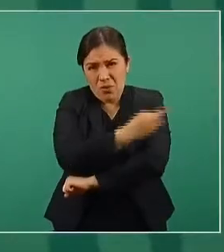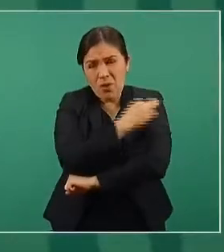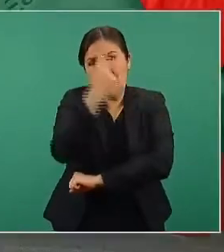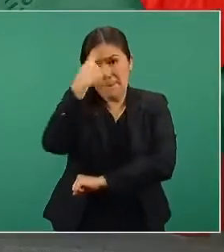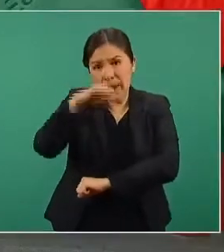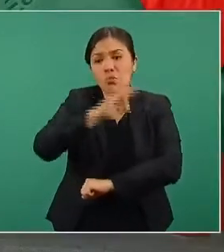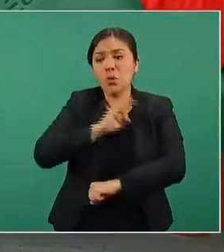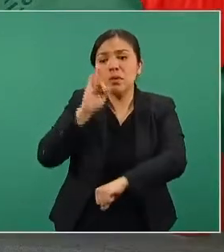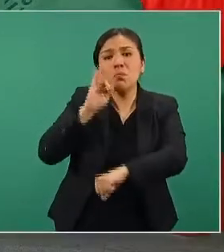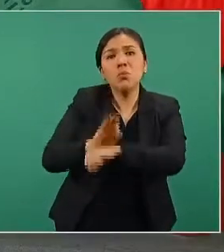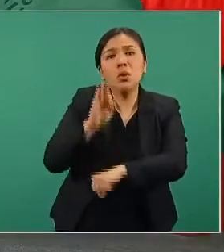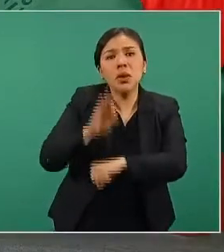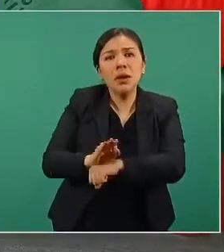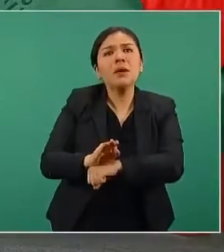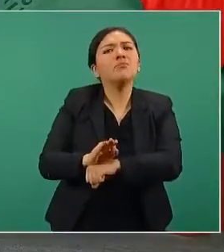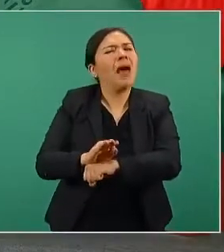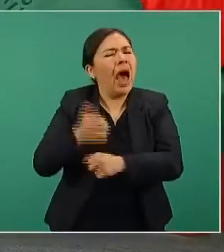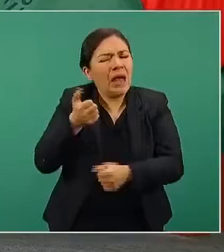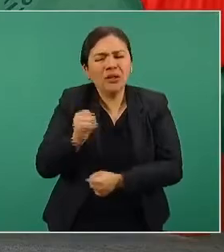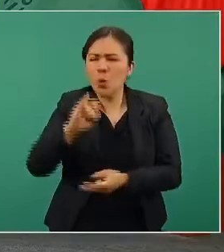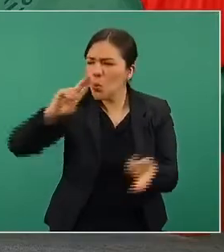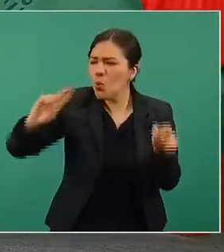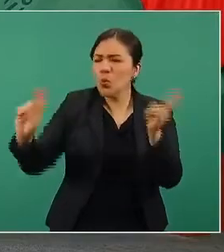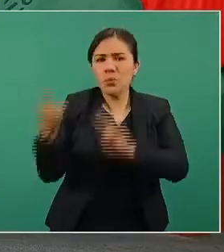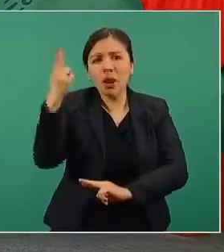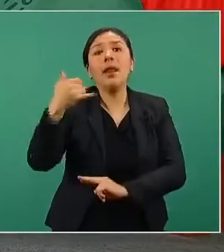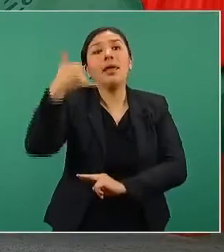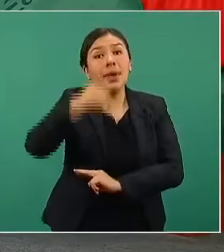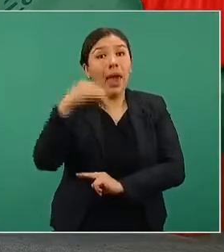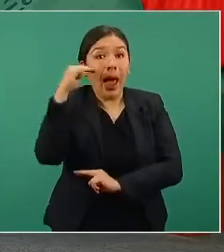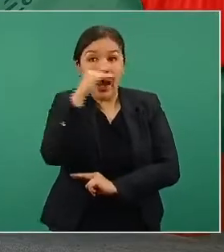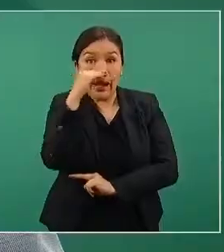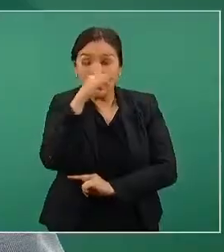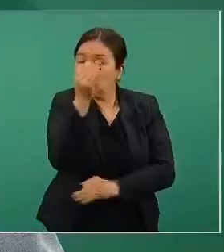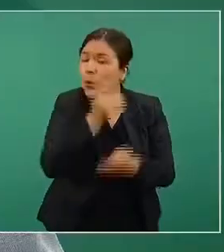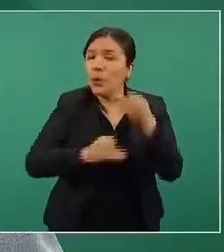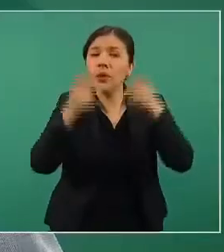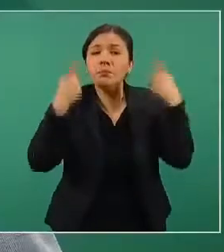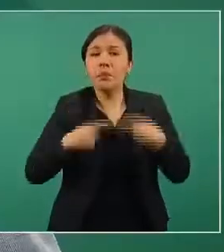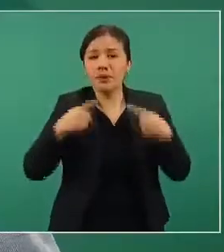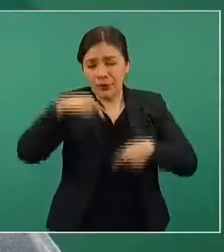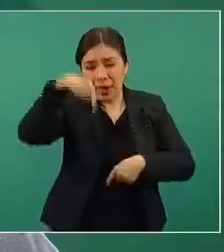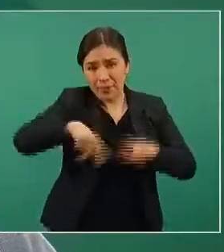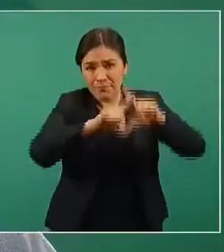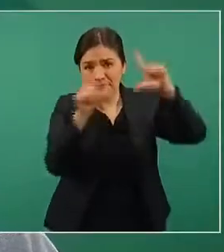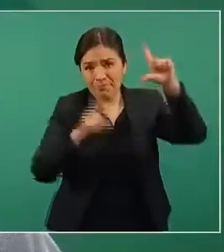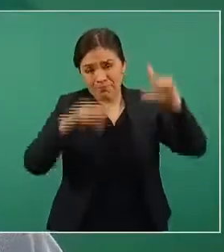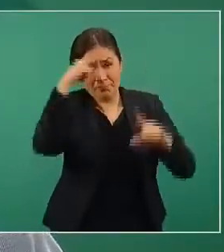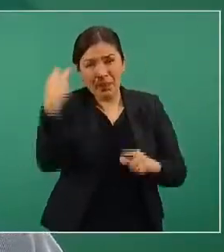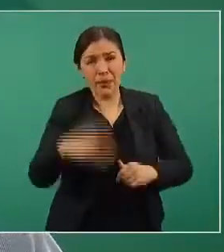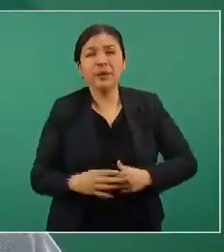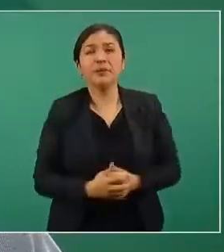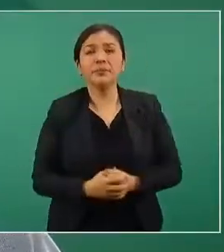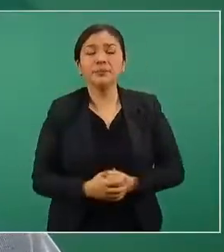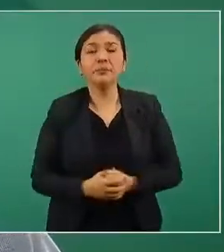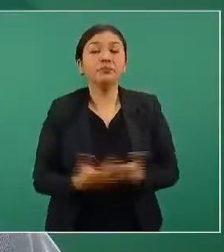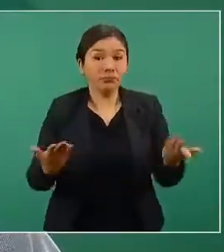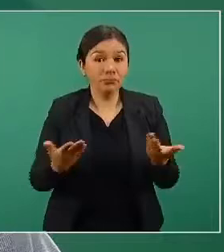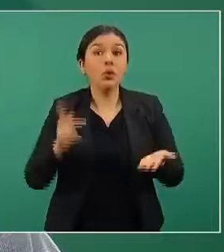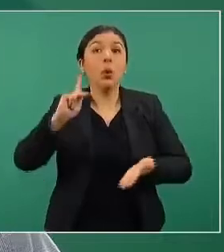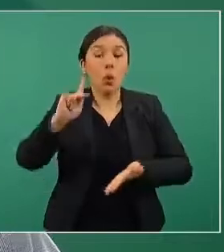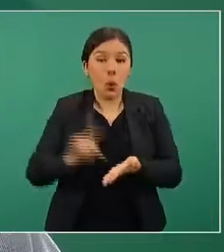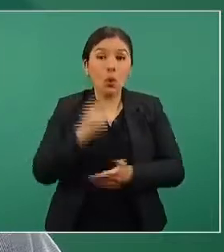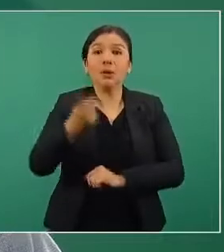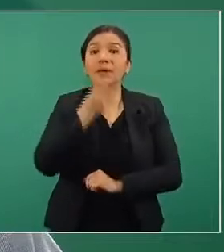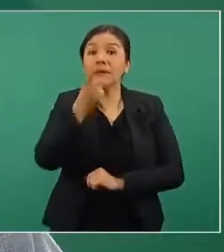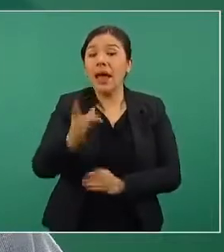para proteger en forma universal y gratuita a la población de nuestro país. Nuevamente, el